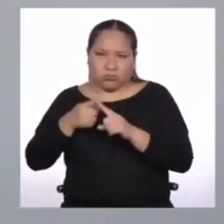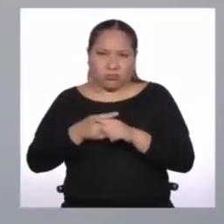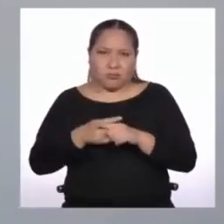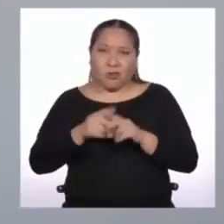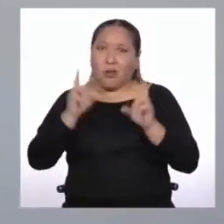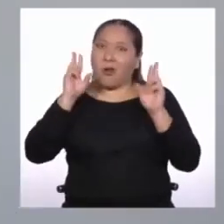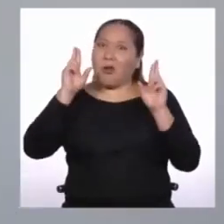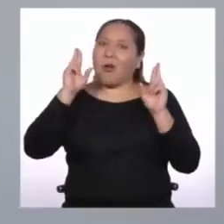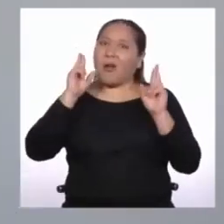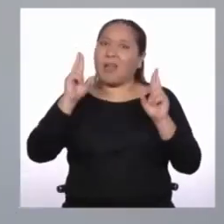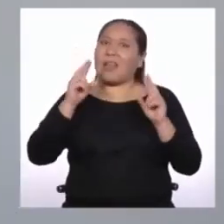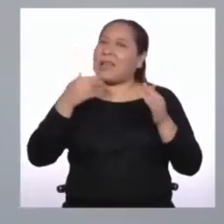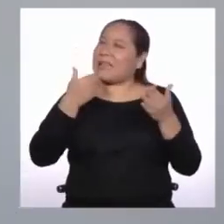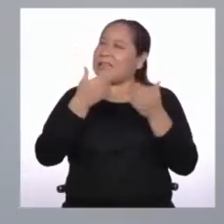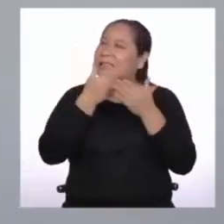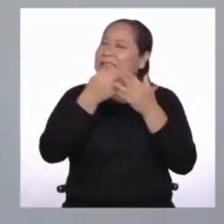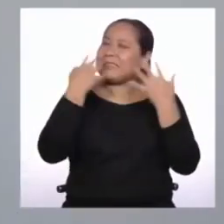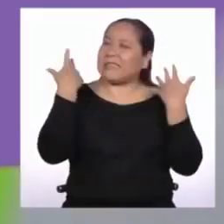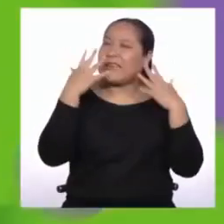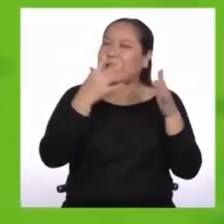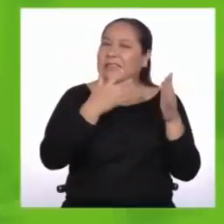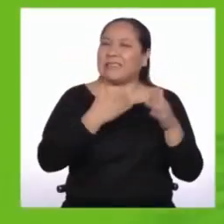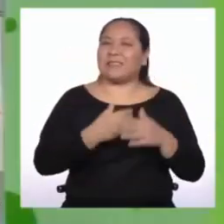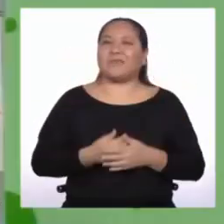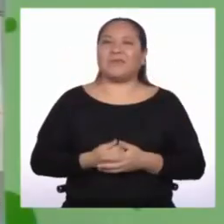Nos vemos en el set.